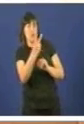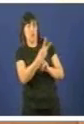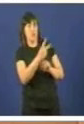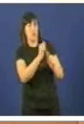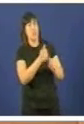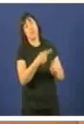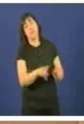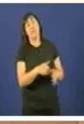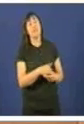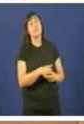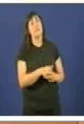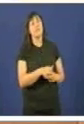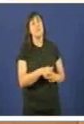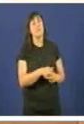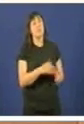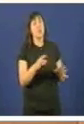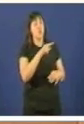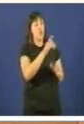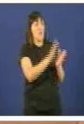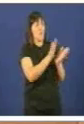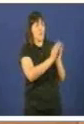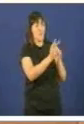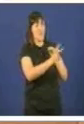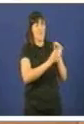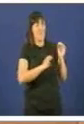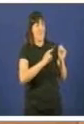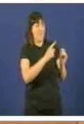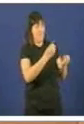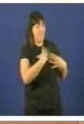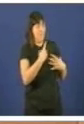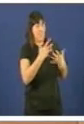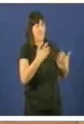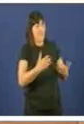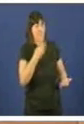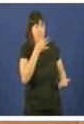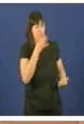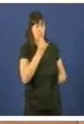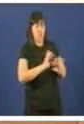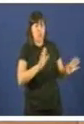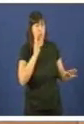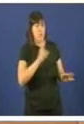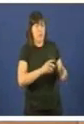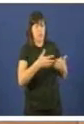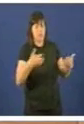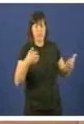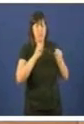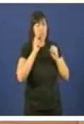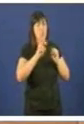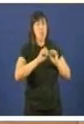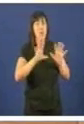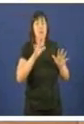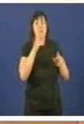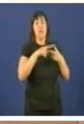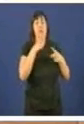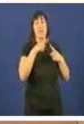declaracións do seu compañero do BNG son moi claras. Permítame que os siga citando. hai que